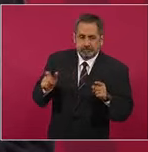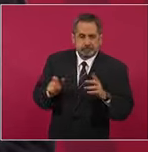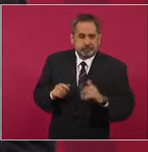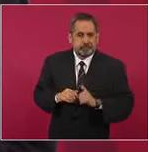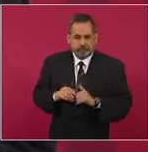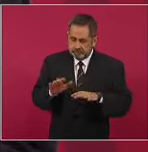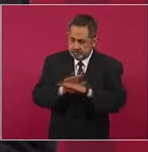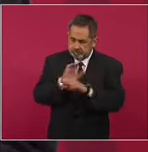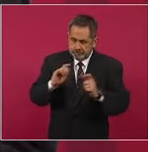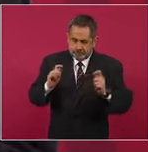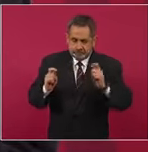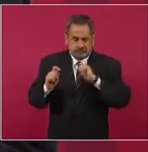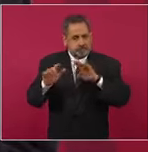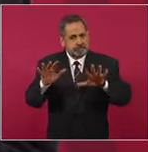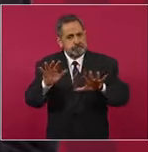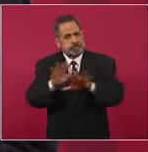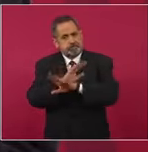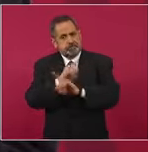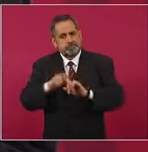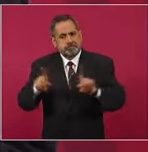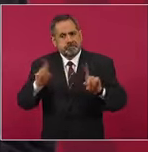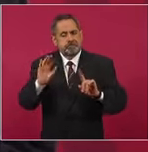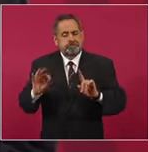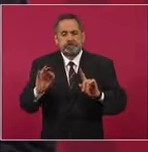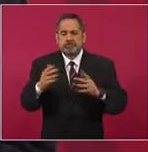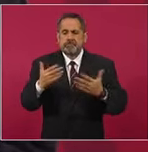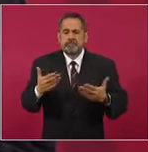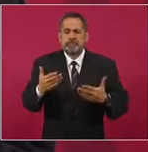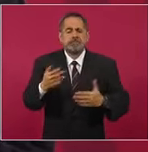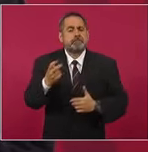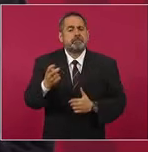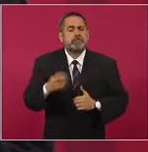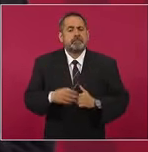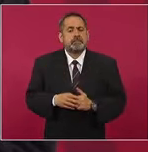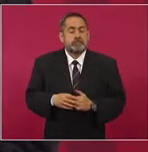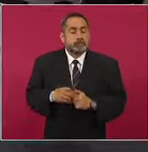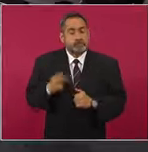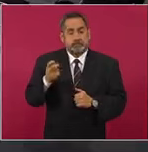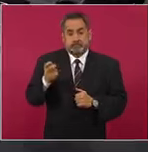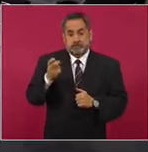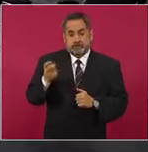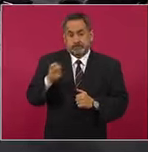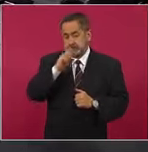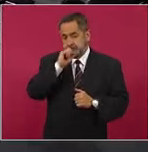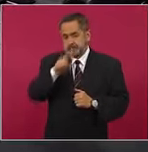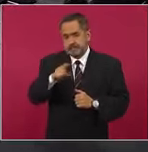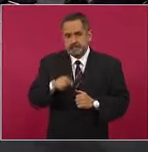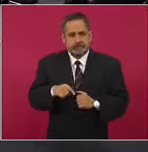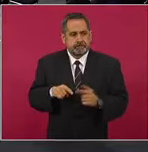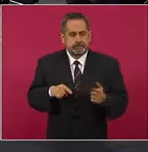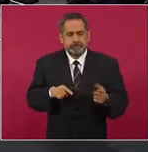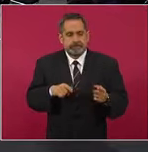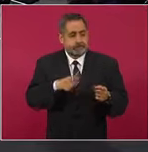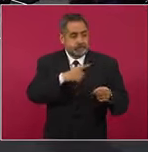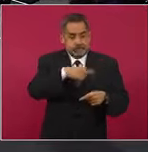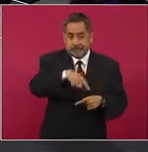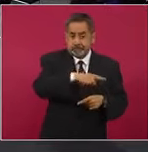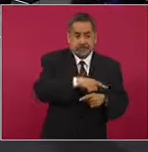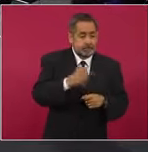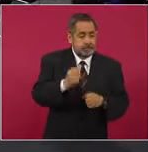cambiando y por eso también son muy fuertes los